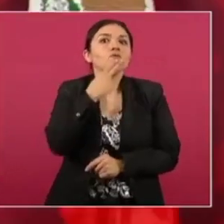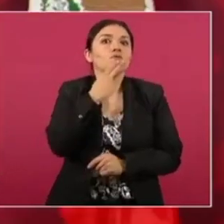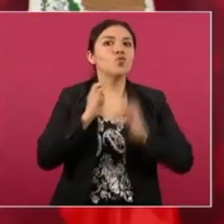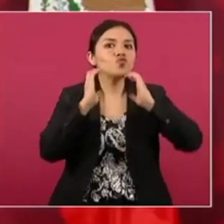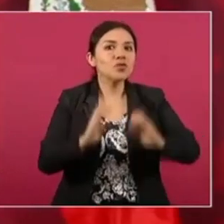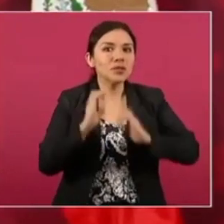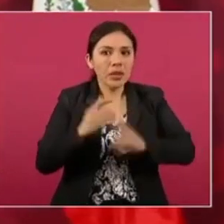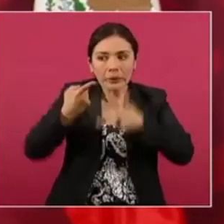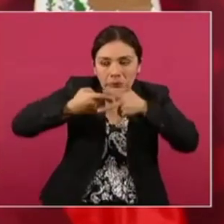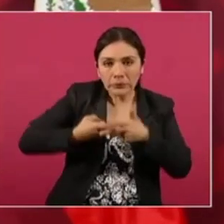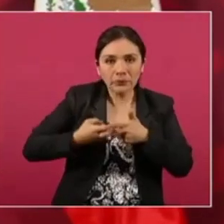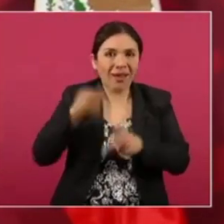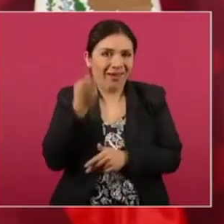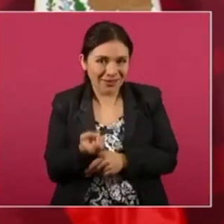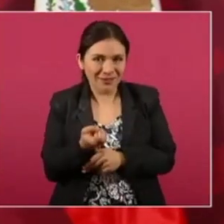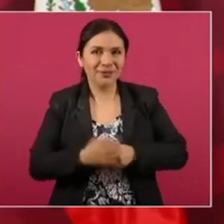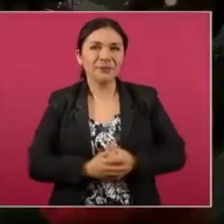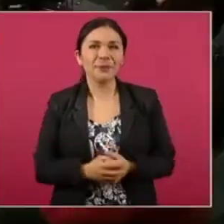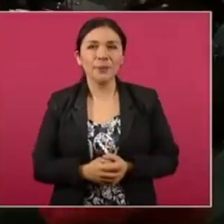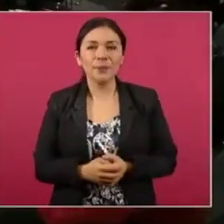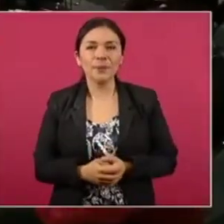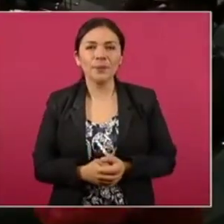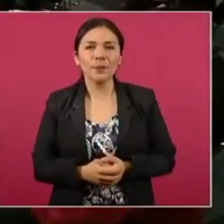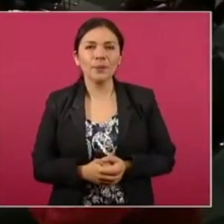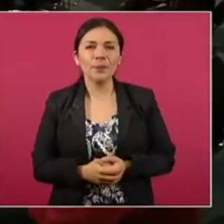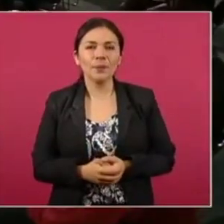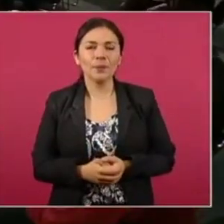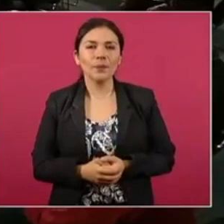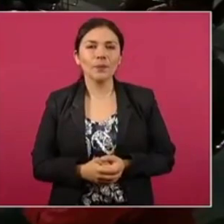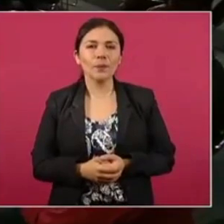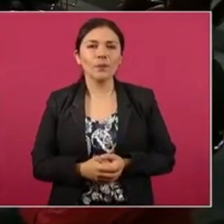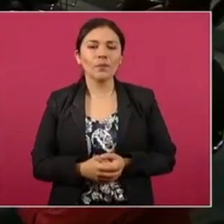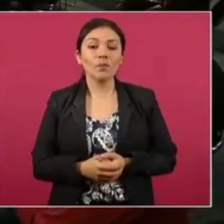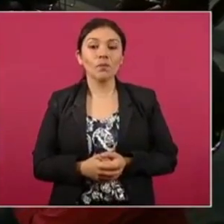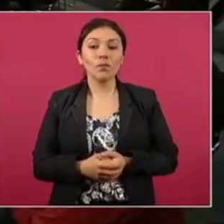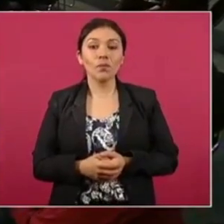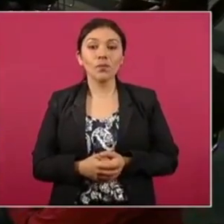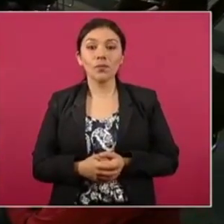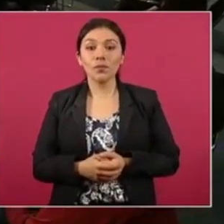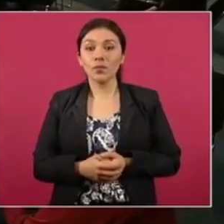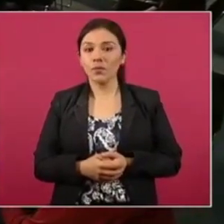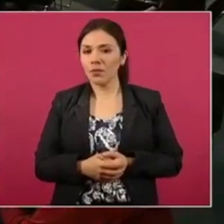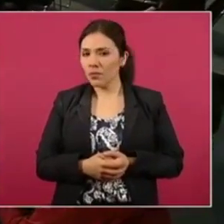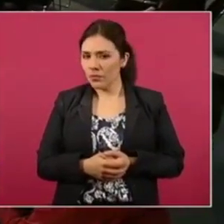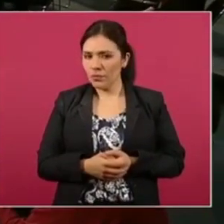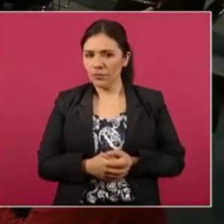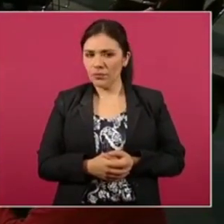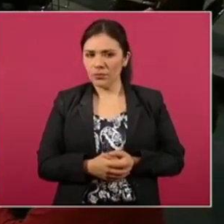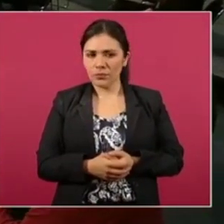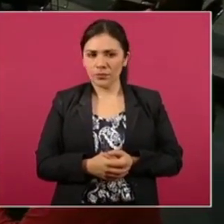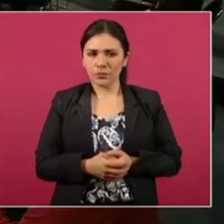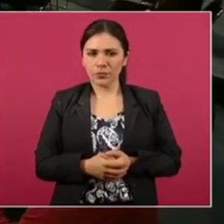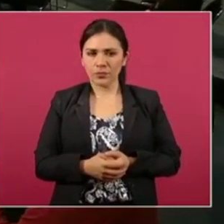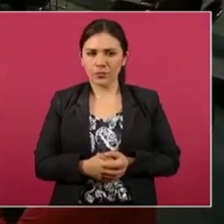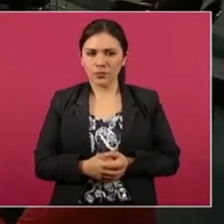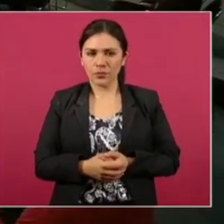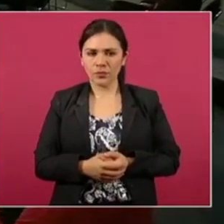Entonces, eso… En este caso los equidadarios se les respeten.